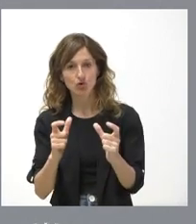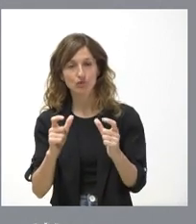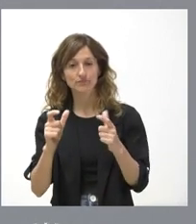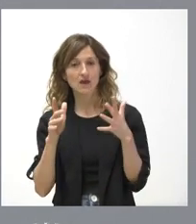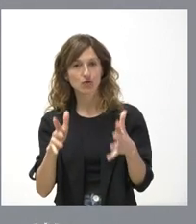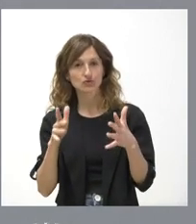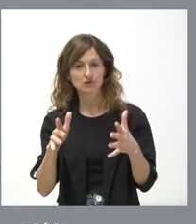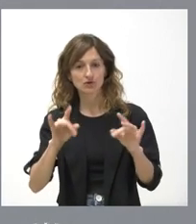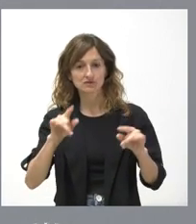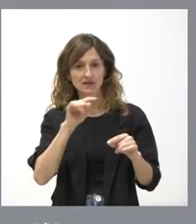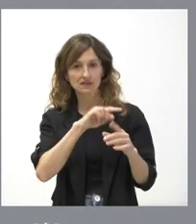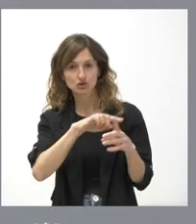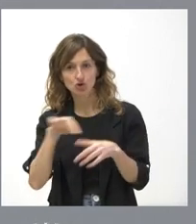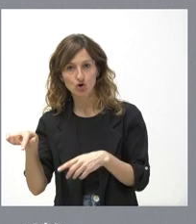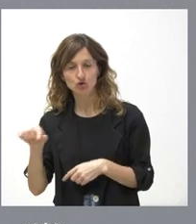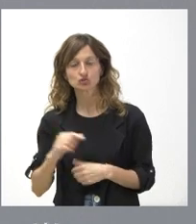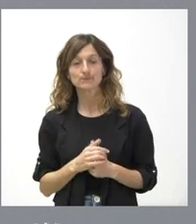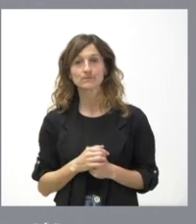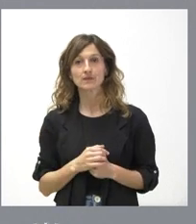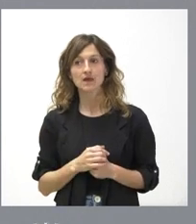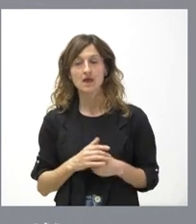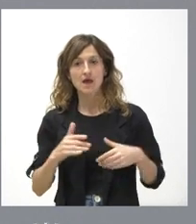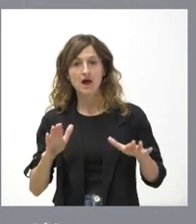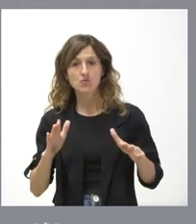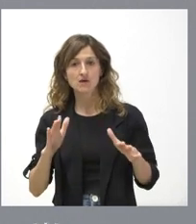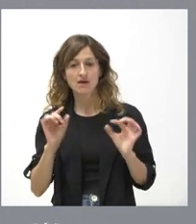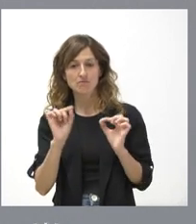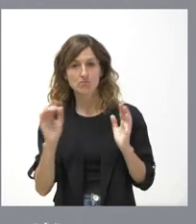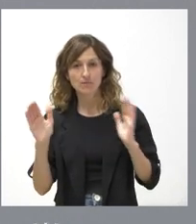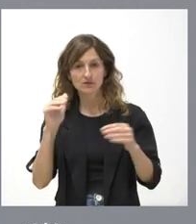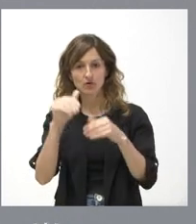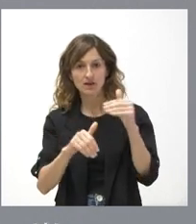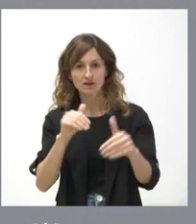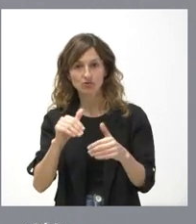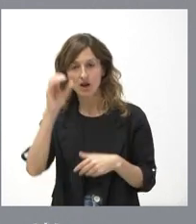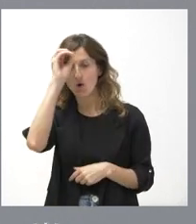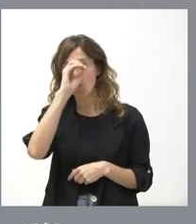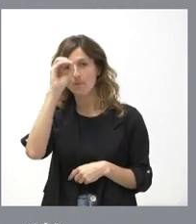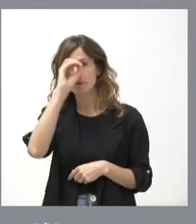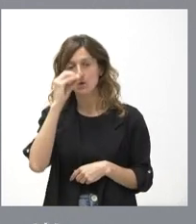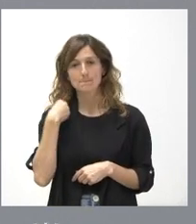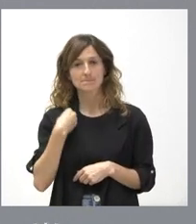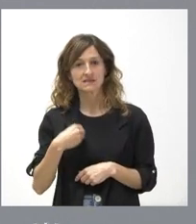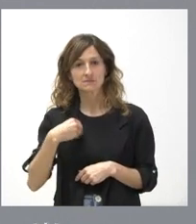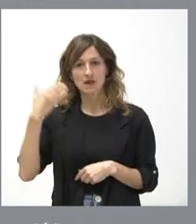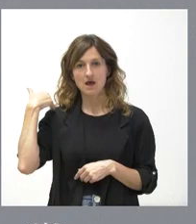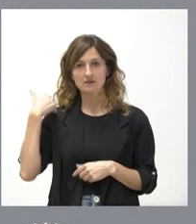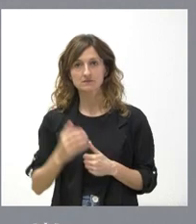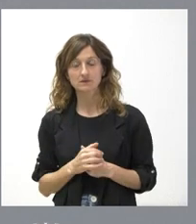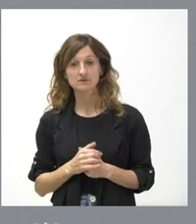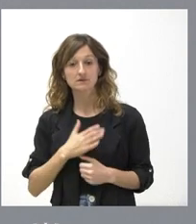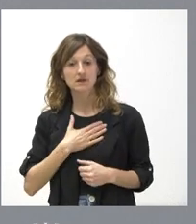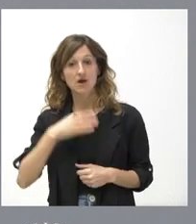Consejo Interterritorial. A pesar del momento que vivimos ya electoral, nuestra posición es exactamente la misma que fue, que es la